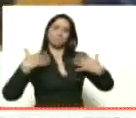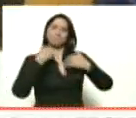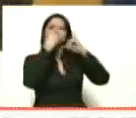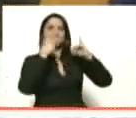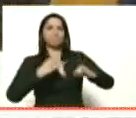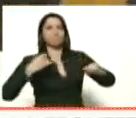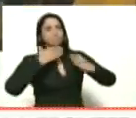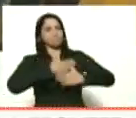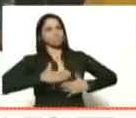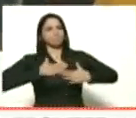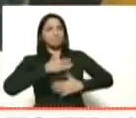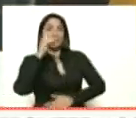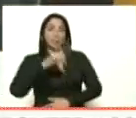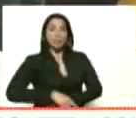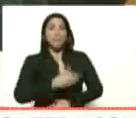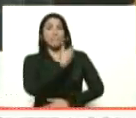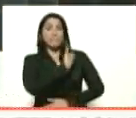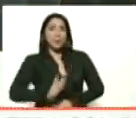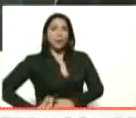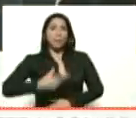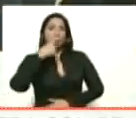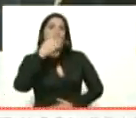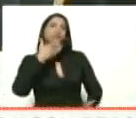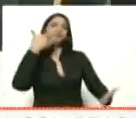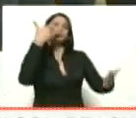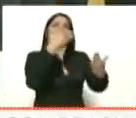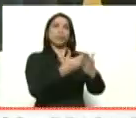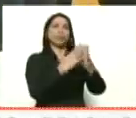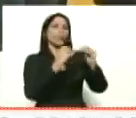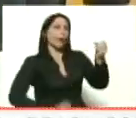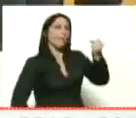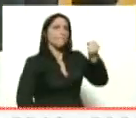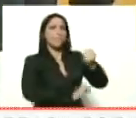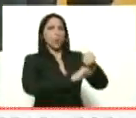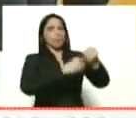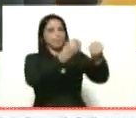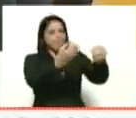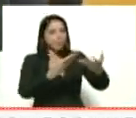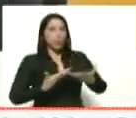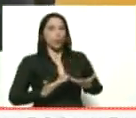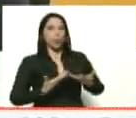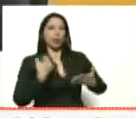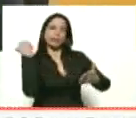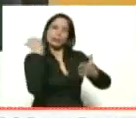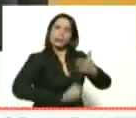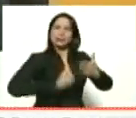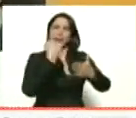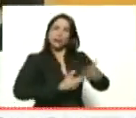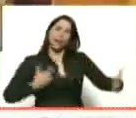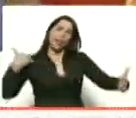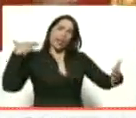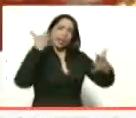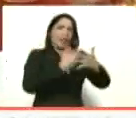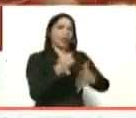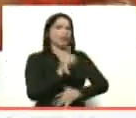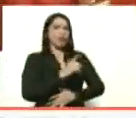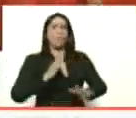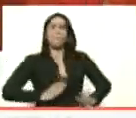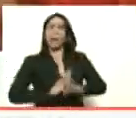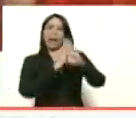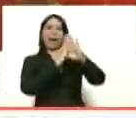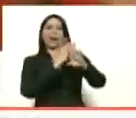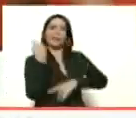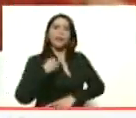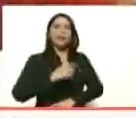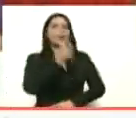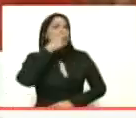contentos, pero sobre todo, Presidente Nicolás, agradecidos por todo el apoyo que usted le ha dado a esta lucha incansable, constante que ha tenido el